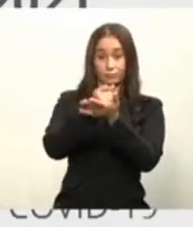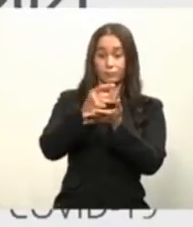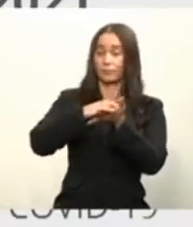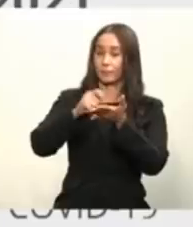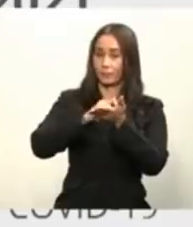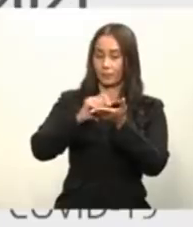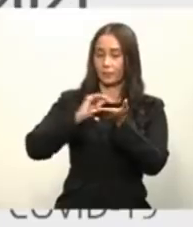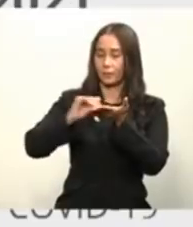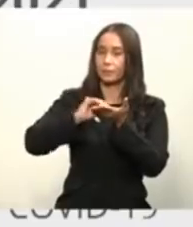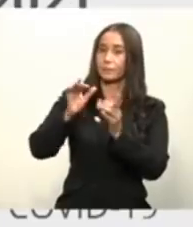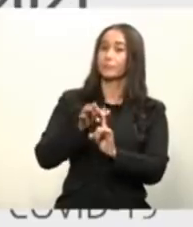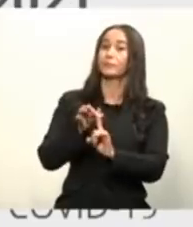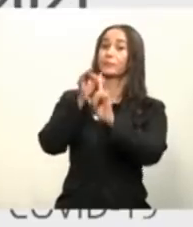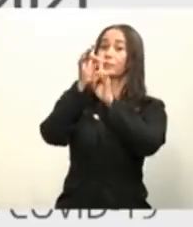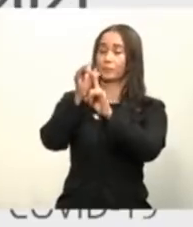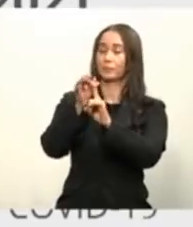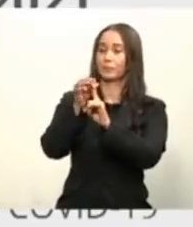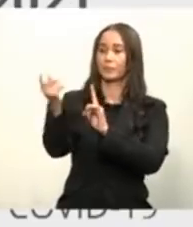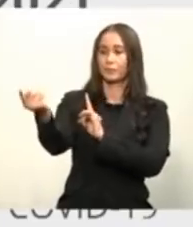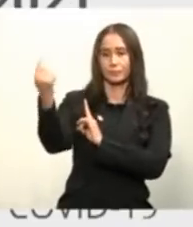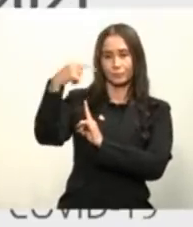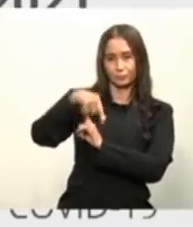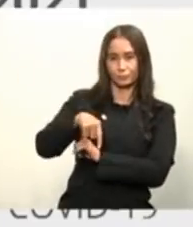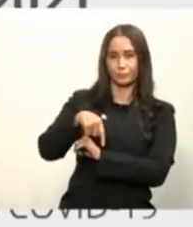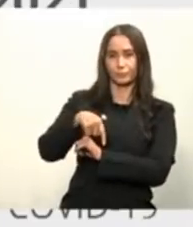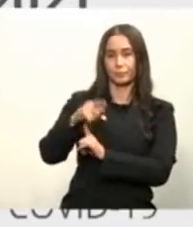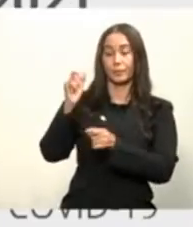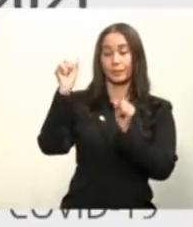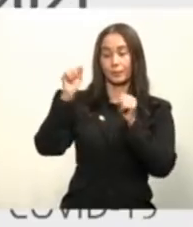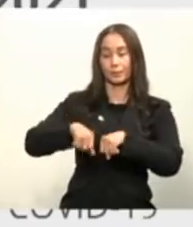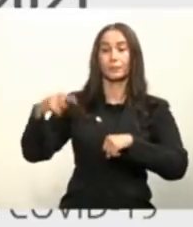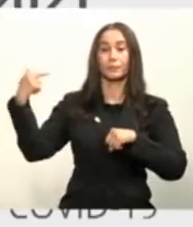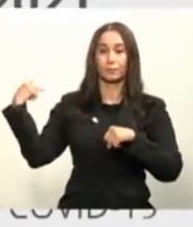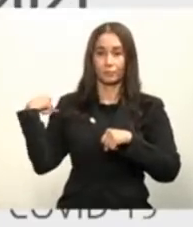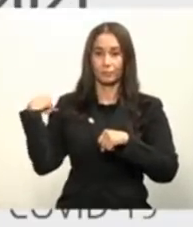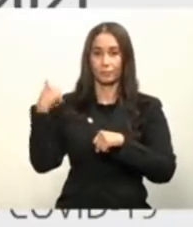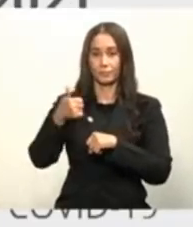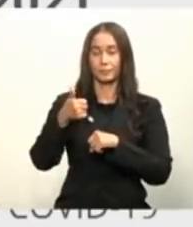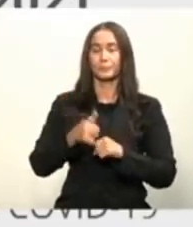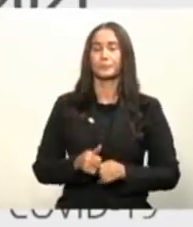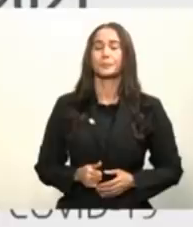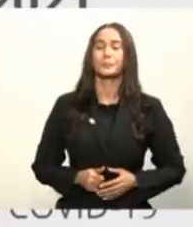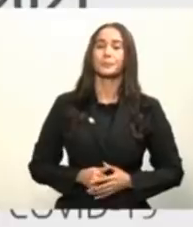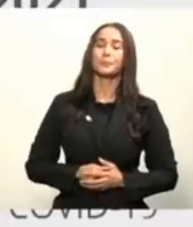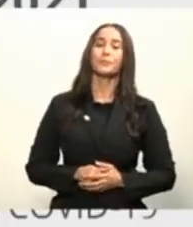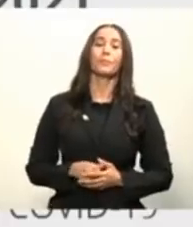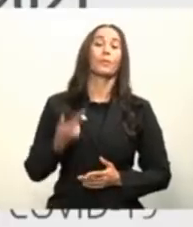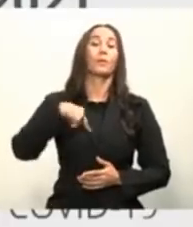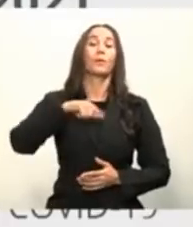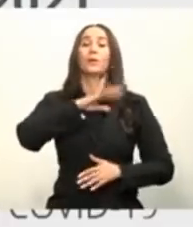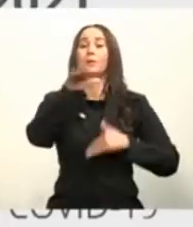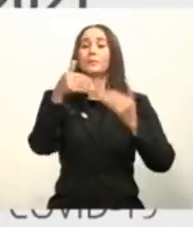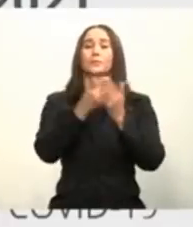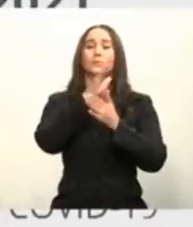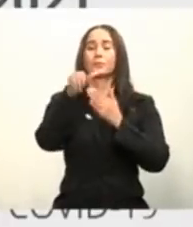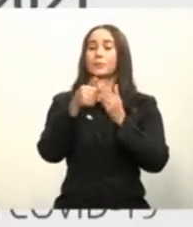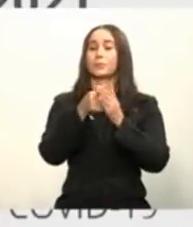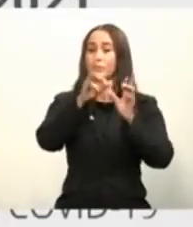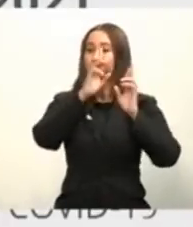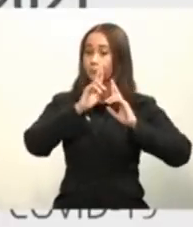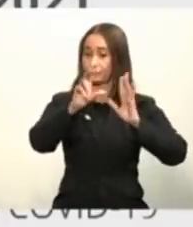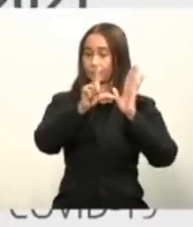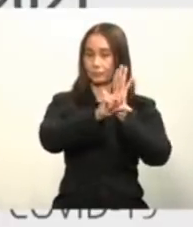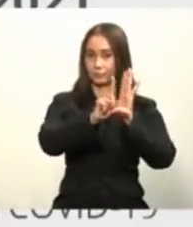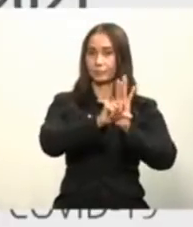el permiso especial transitorio para la aplicación de las mismas. Hemos hecho todo dentro del marco de la